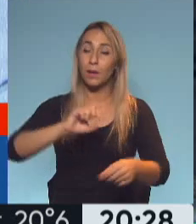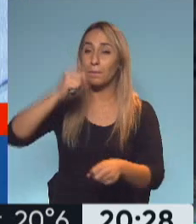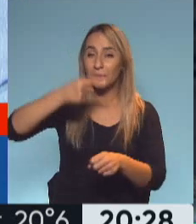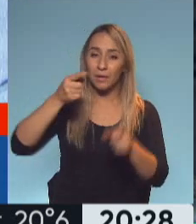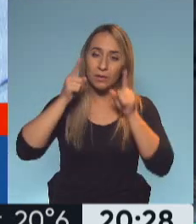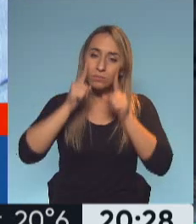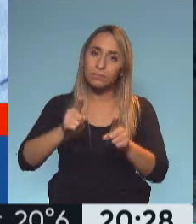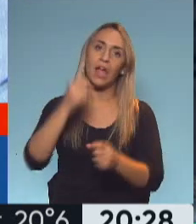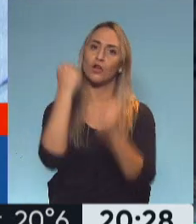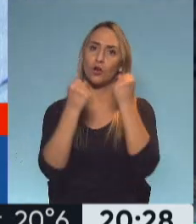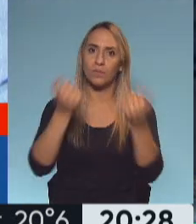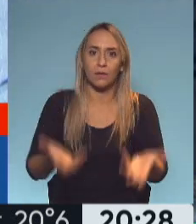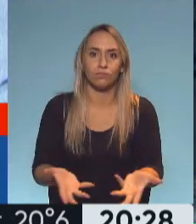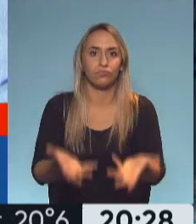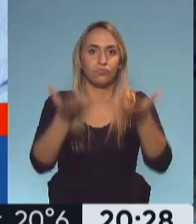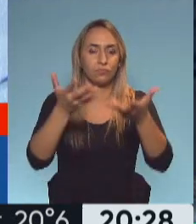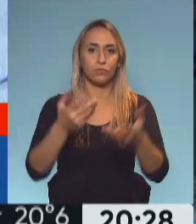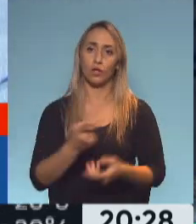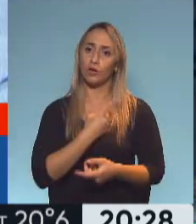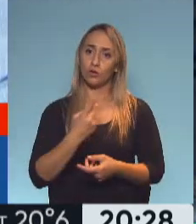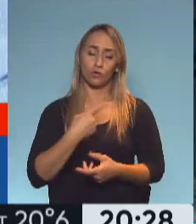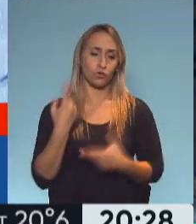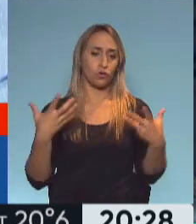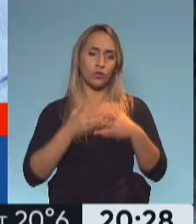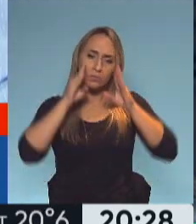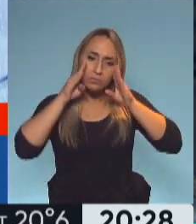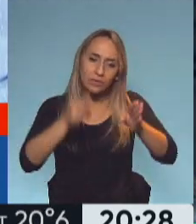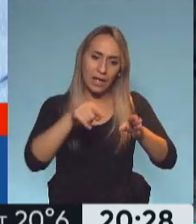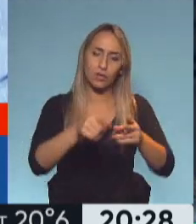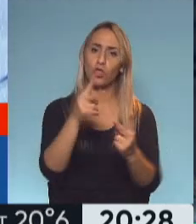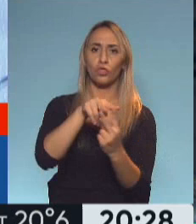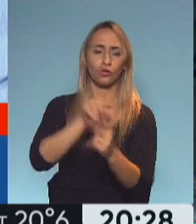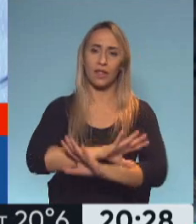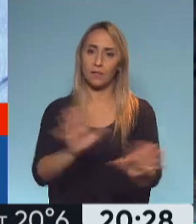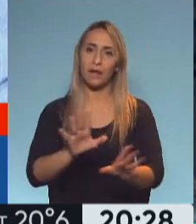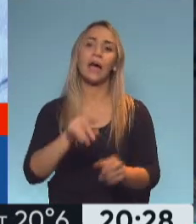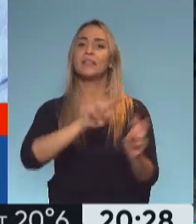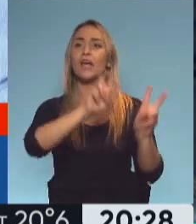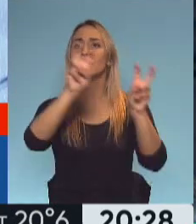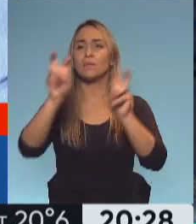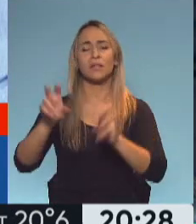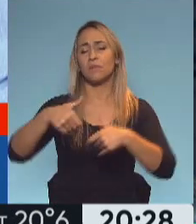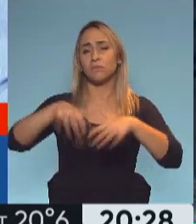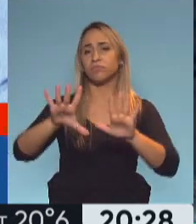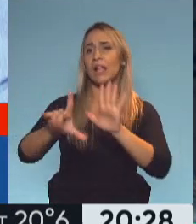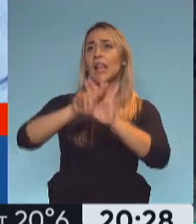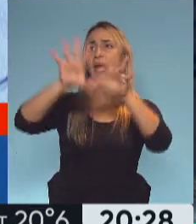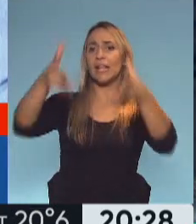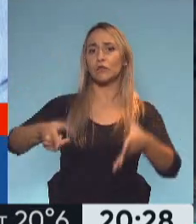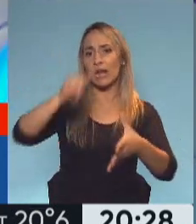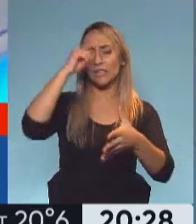reactivación de la economía. En eso nos estamos enfocando. Lo demás se definirá donde corresponda, en la legislatura nacional, en la